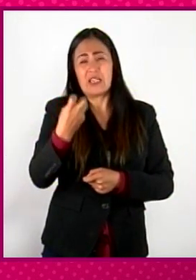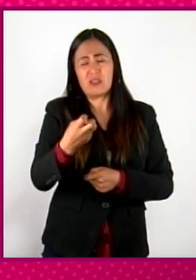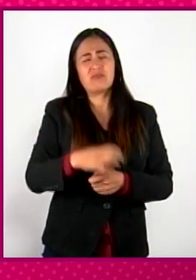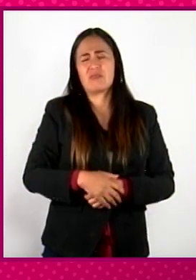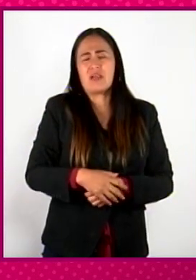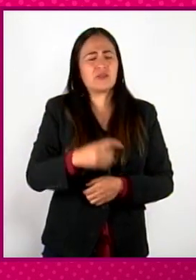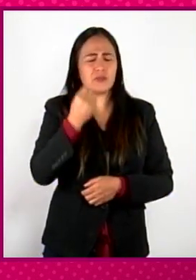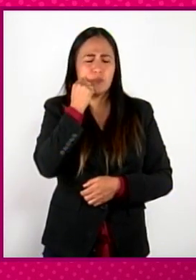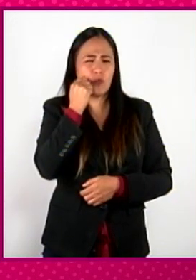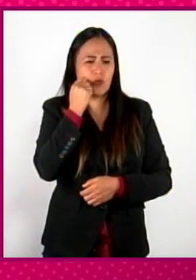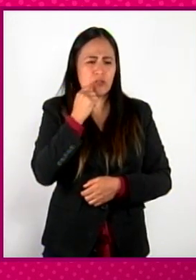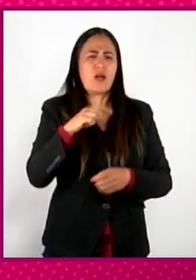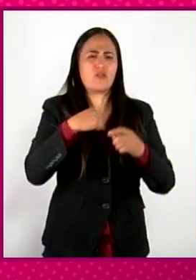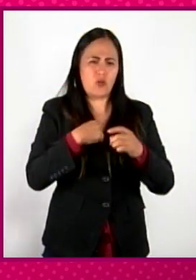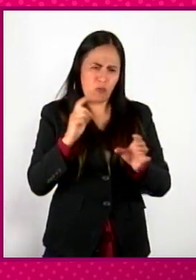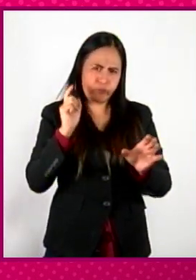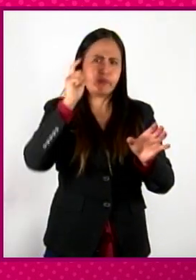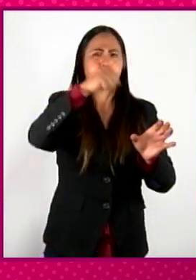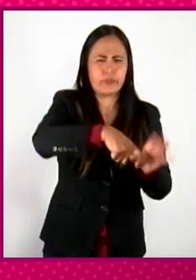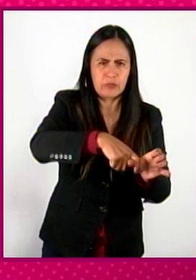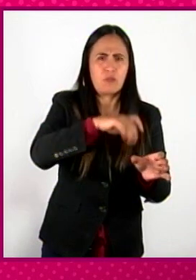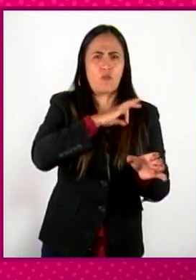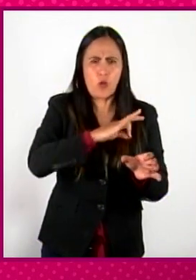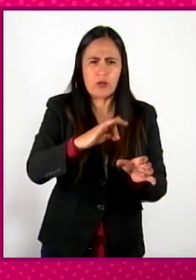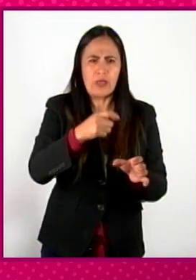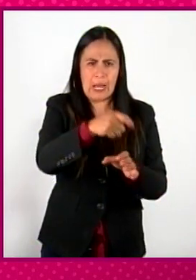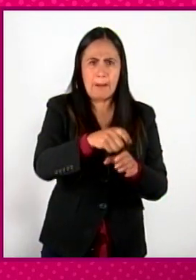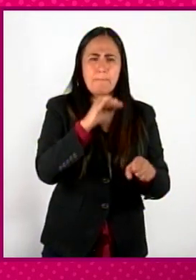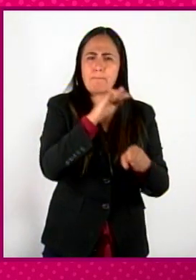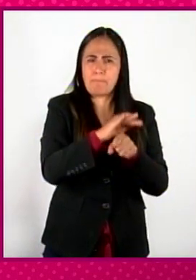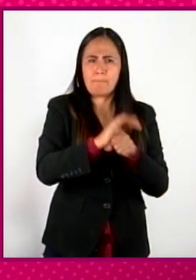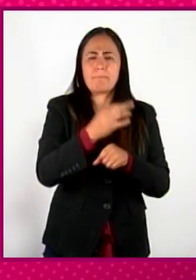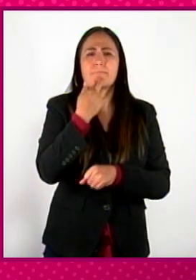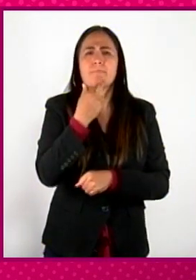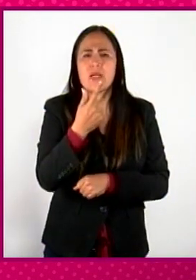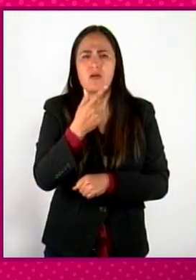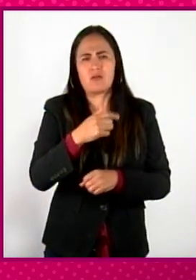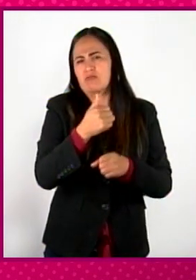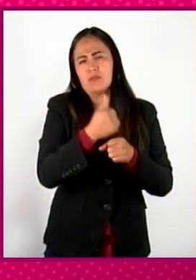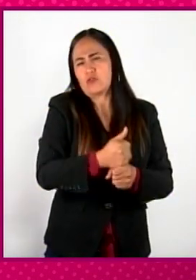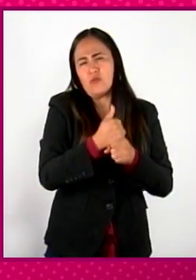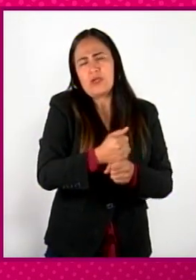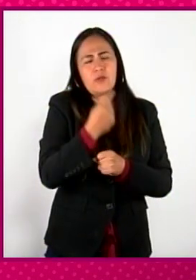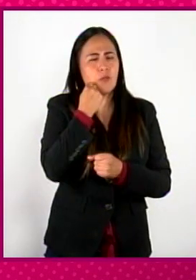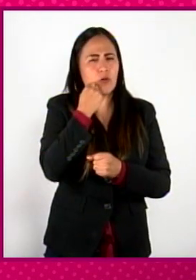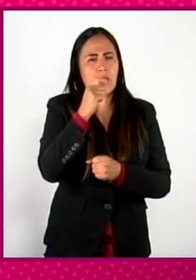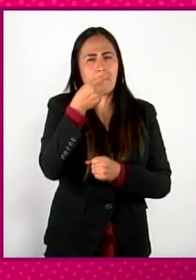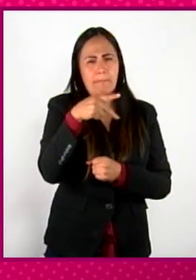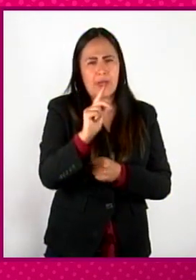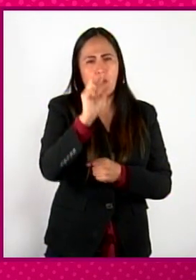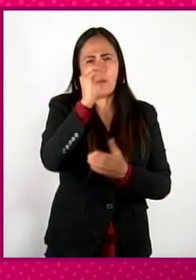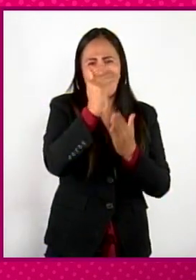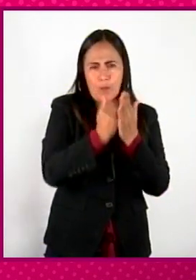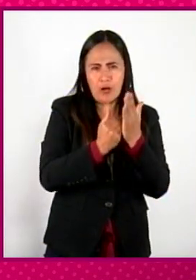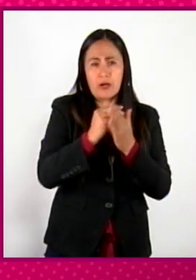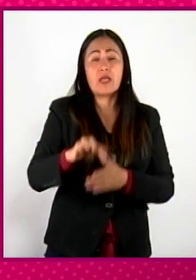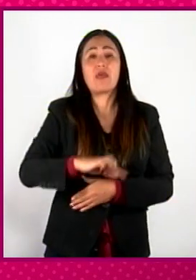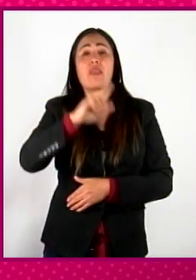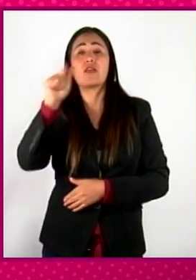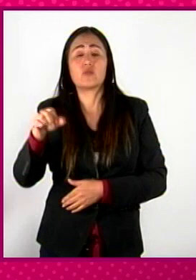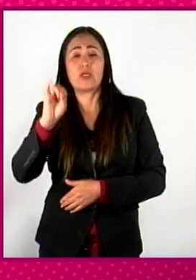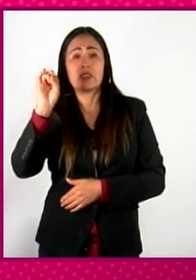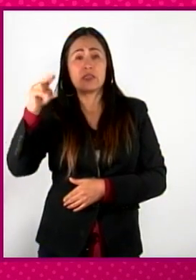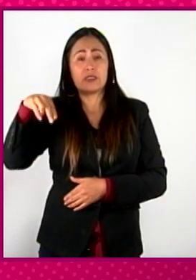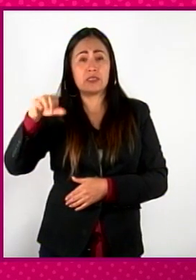esto, me sumo a los realistas, apoyo a los realistas. Entonces, tres años después llegan los insurgentes y arrasan y dominan ahora, pues